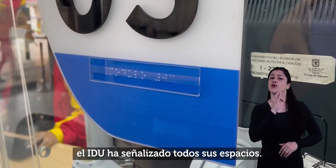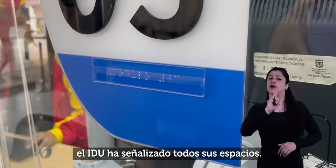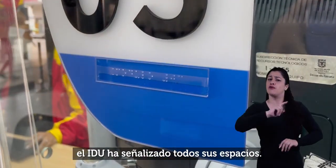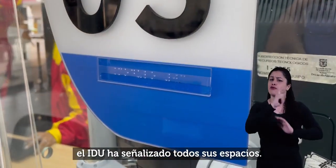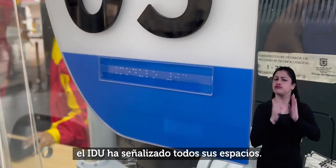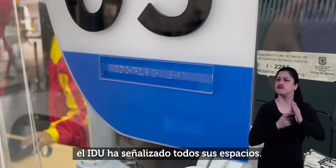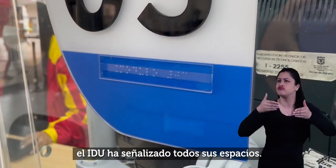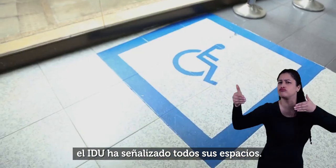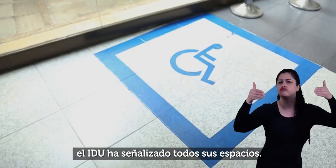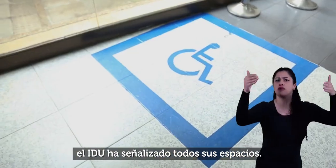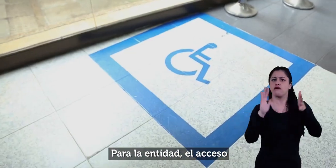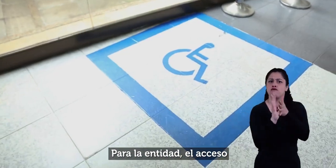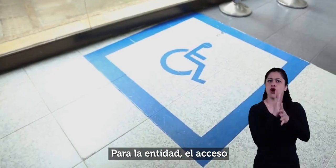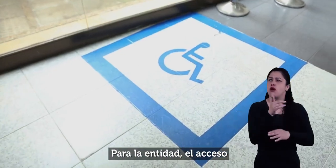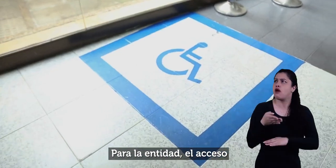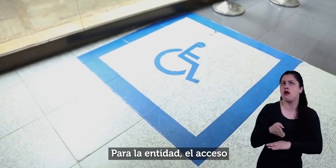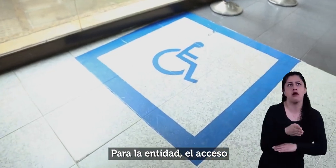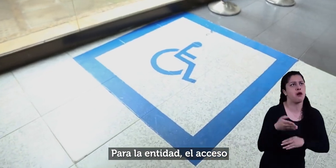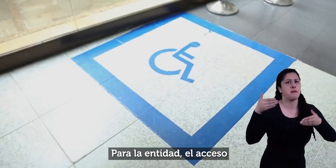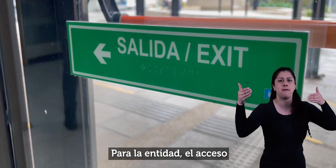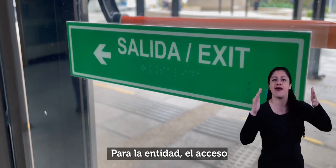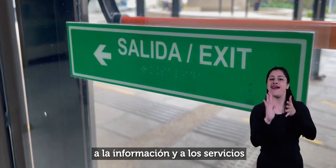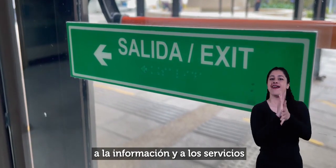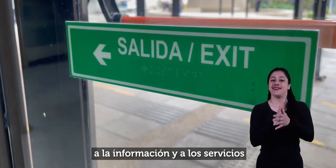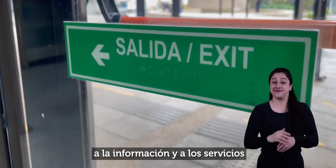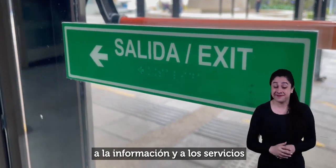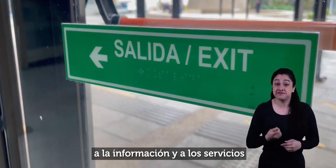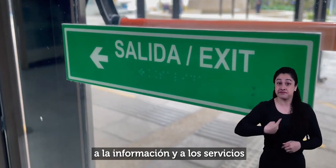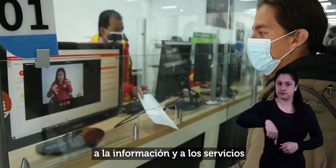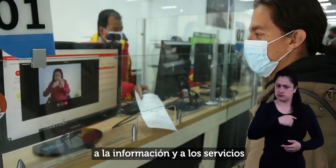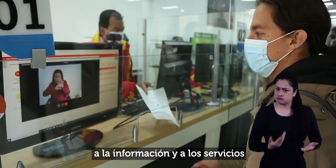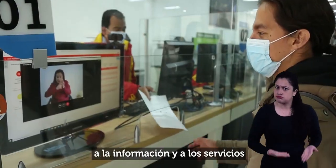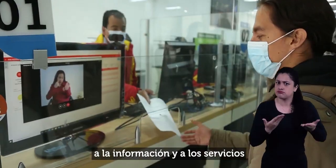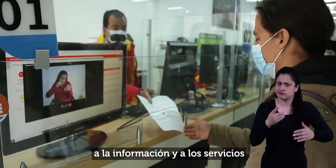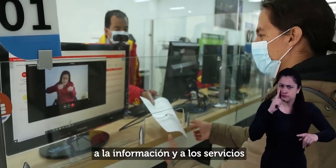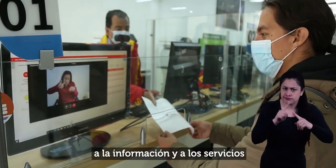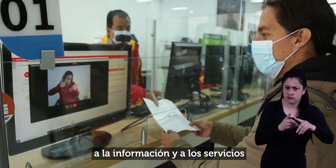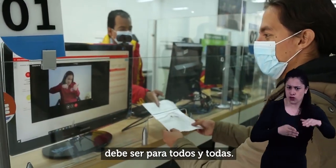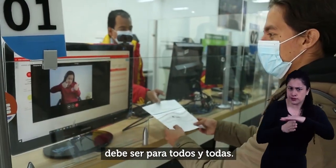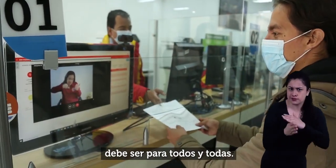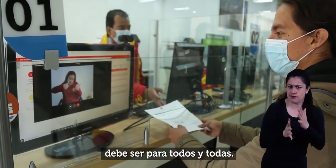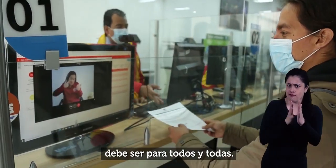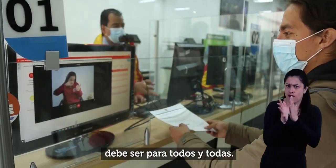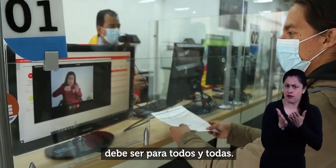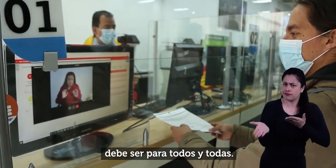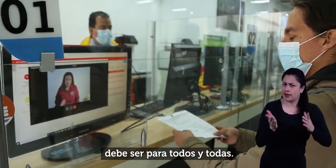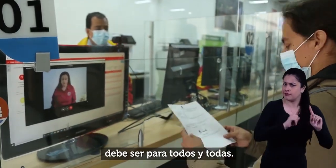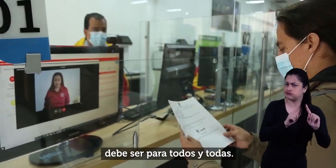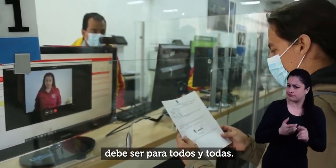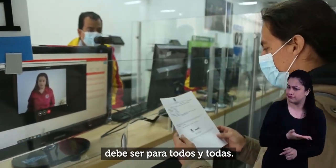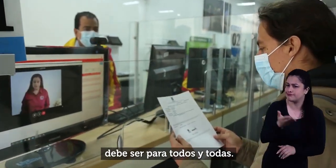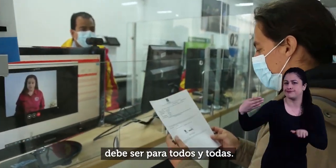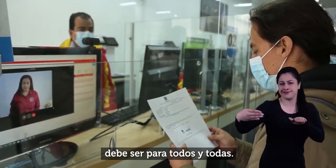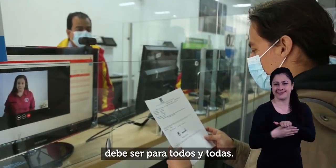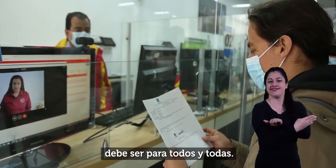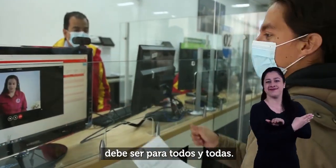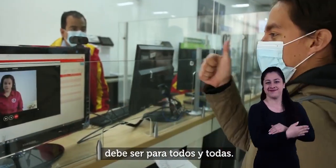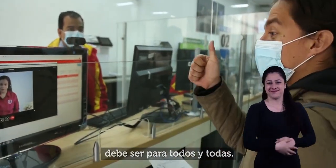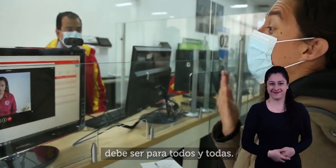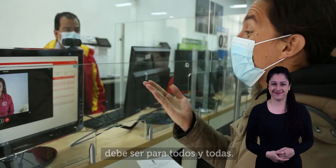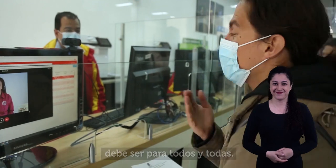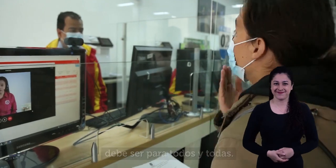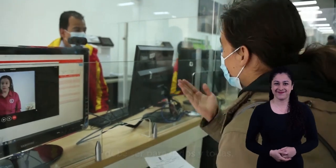señalizado todos sus espacios. Para la entidad, el acceso a la información y a los servicios debe ser para todos y todas.